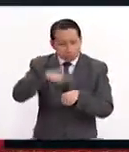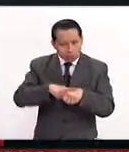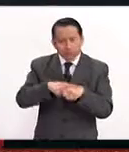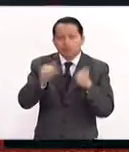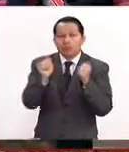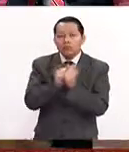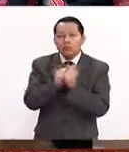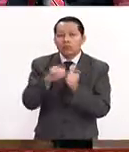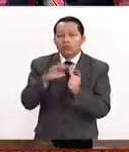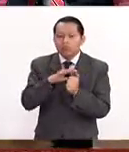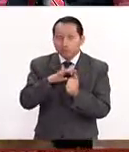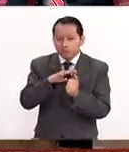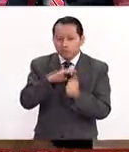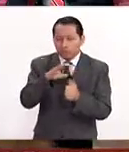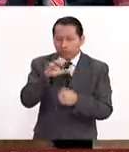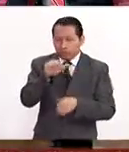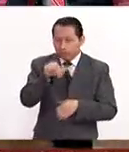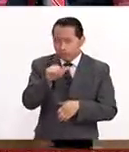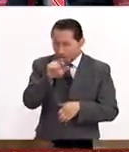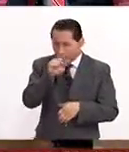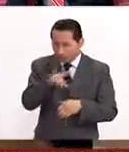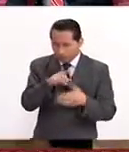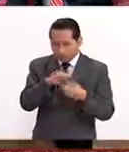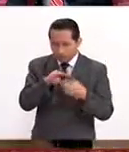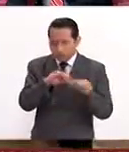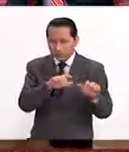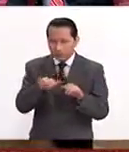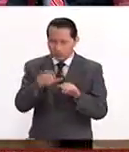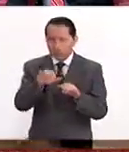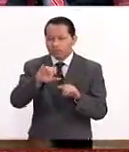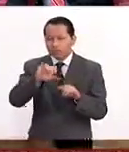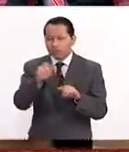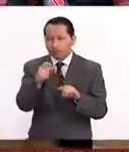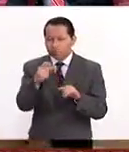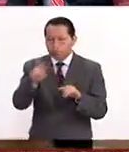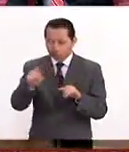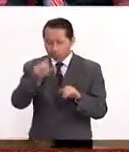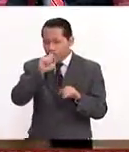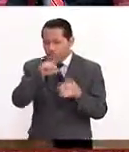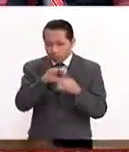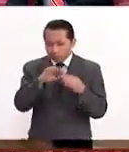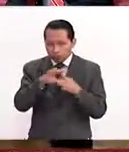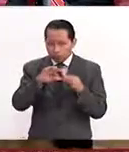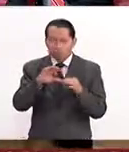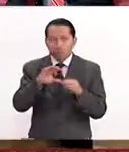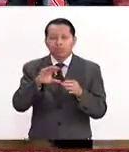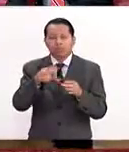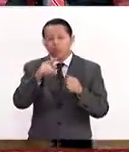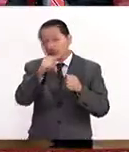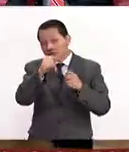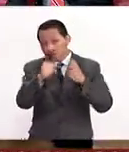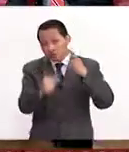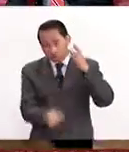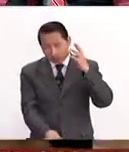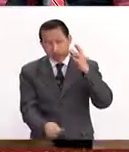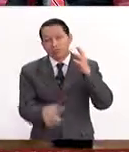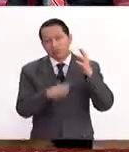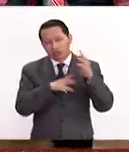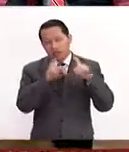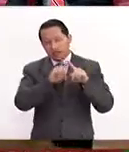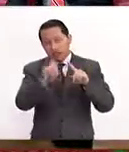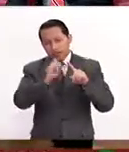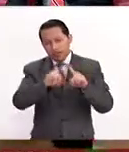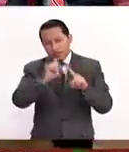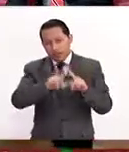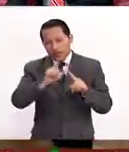con la Contralto Ana Caridad Acosta y el pianista Josefo Lejowski. Entonces, unimos todos estos esfuerzos de todas